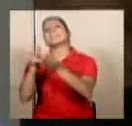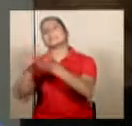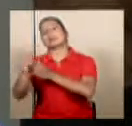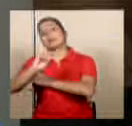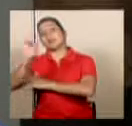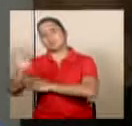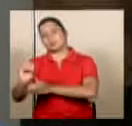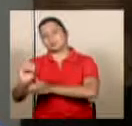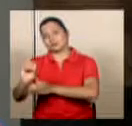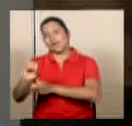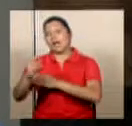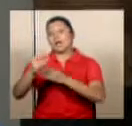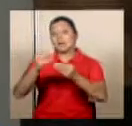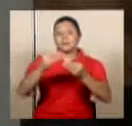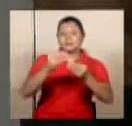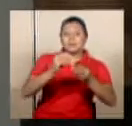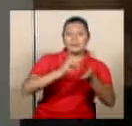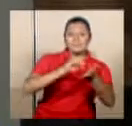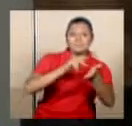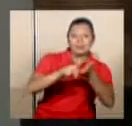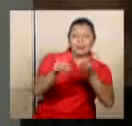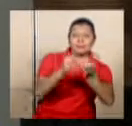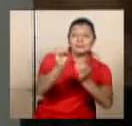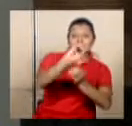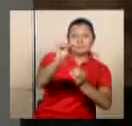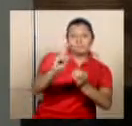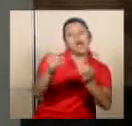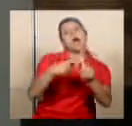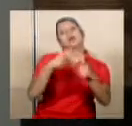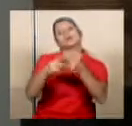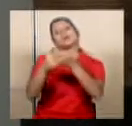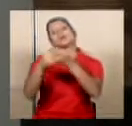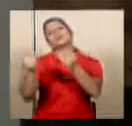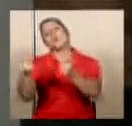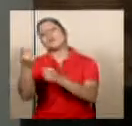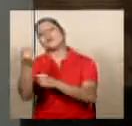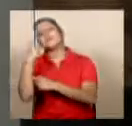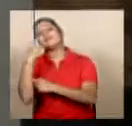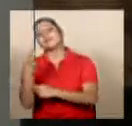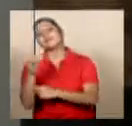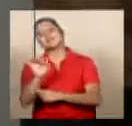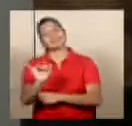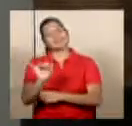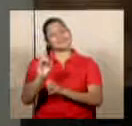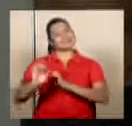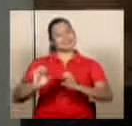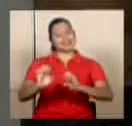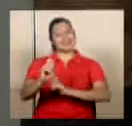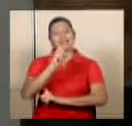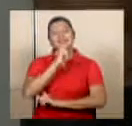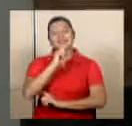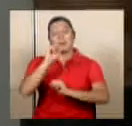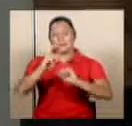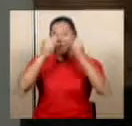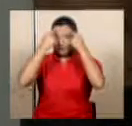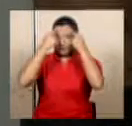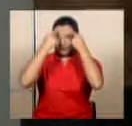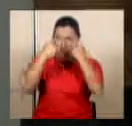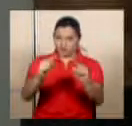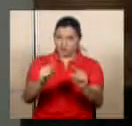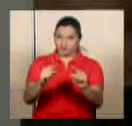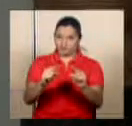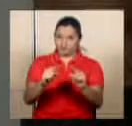fiscal no con eliminación de desperdicios y gastos superfluos y se le va a hacer difícil aquí al gobierno lograr de la oposición